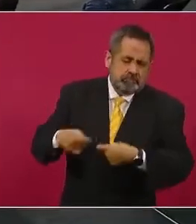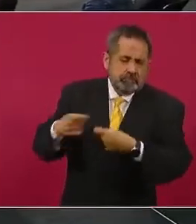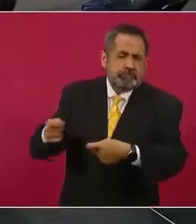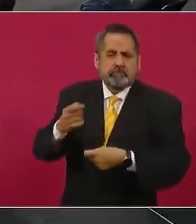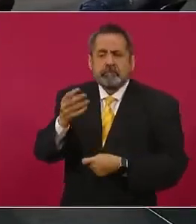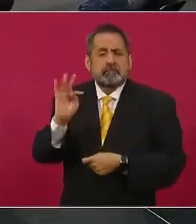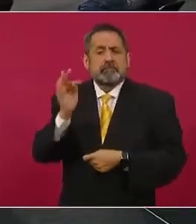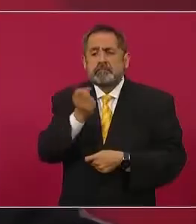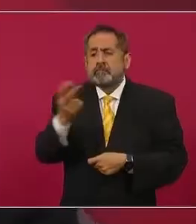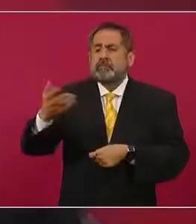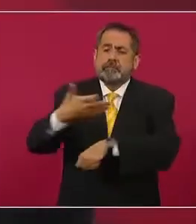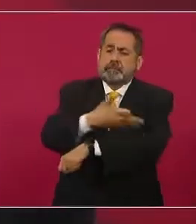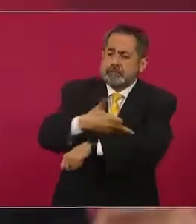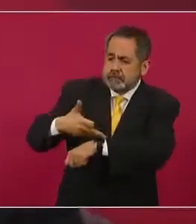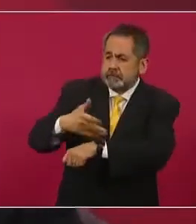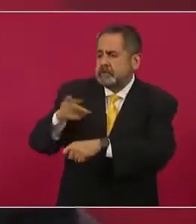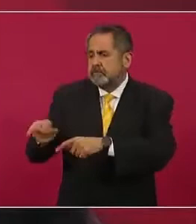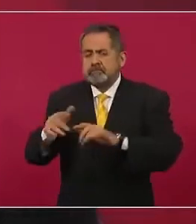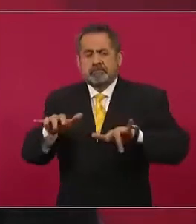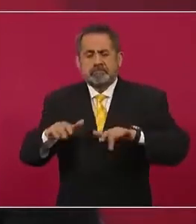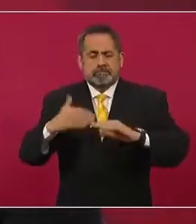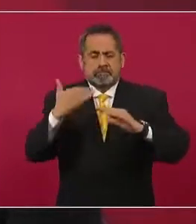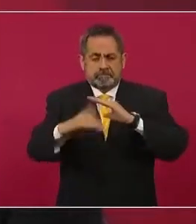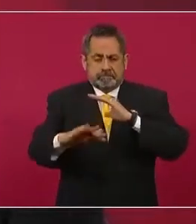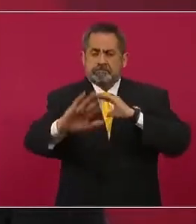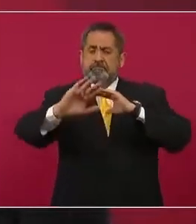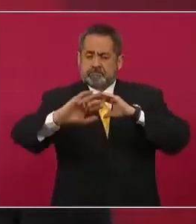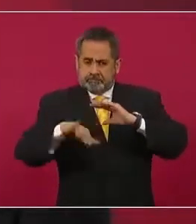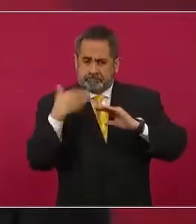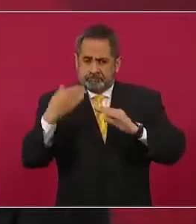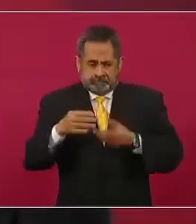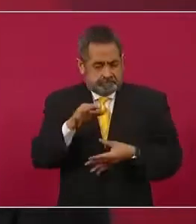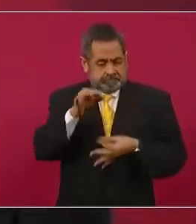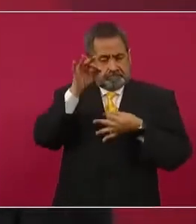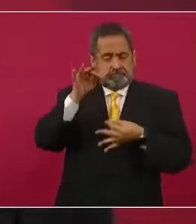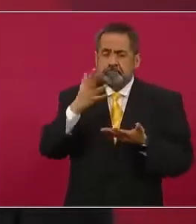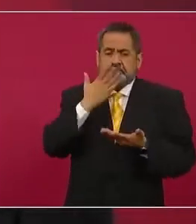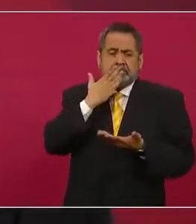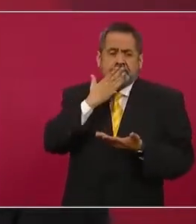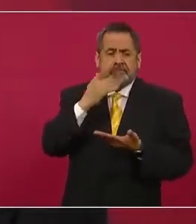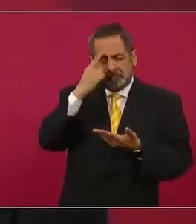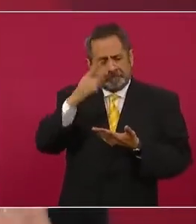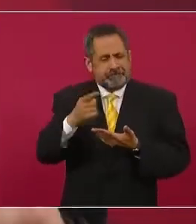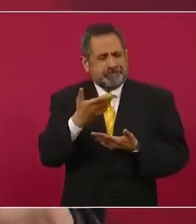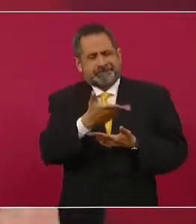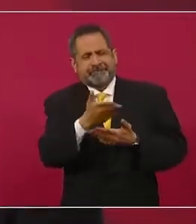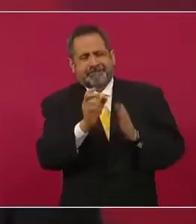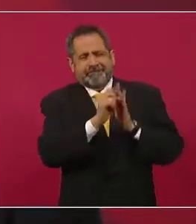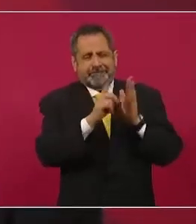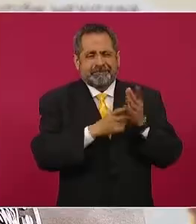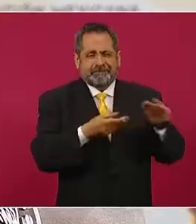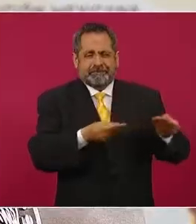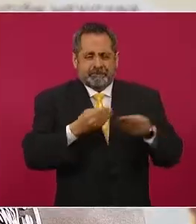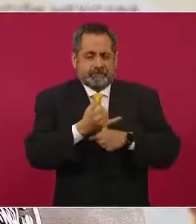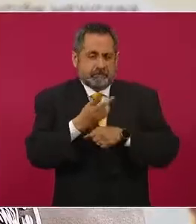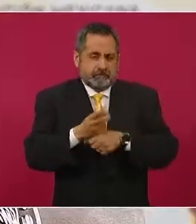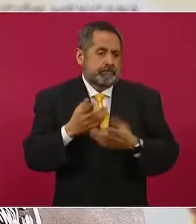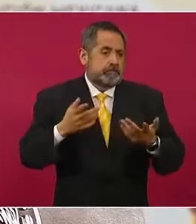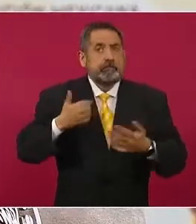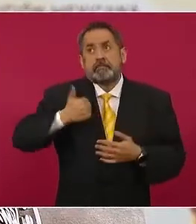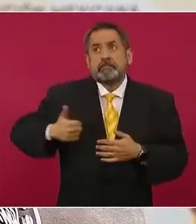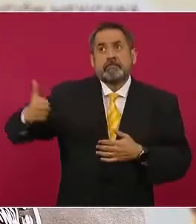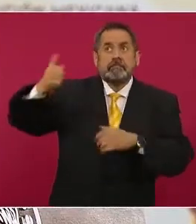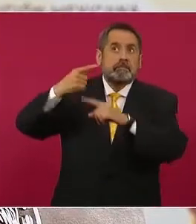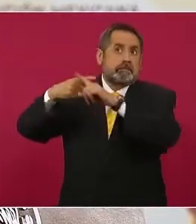algún familiar o por vía electrónica se pueda hacer llegar la solicitud de incapacidad. Ahora bien, cada país